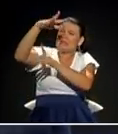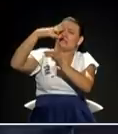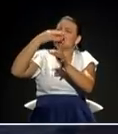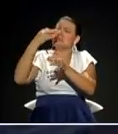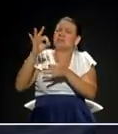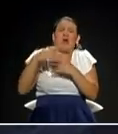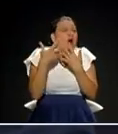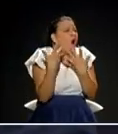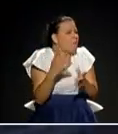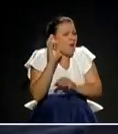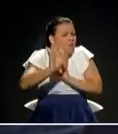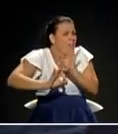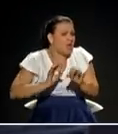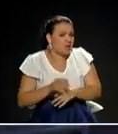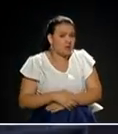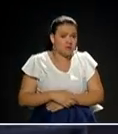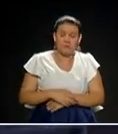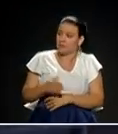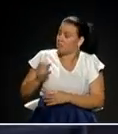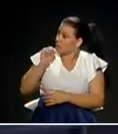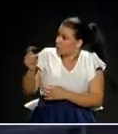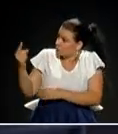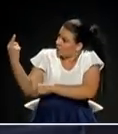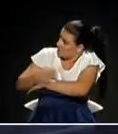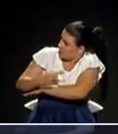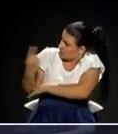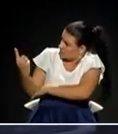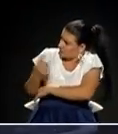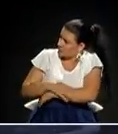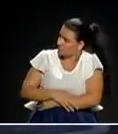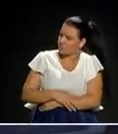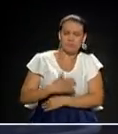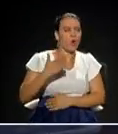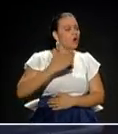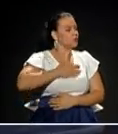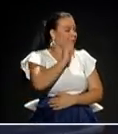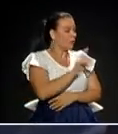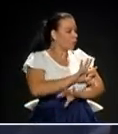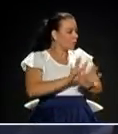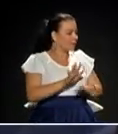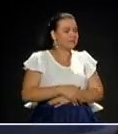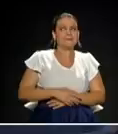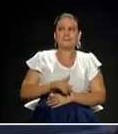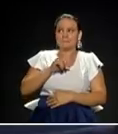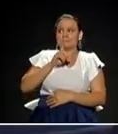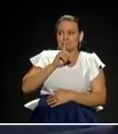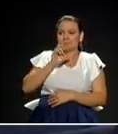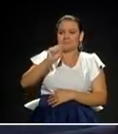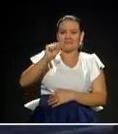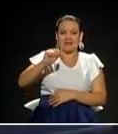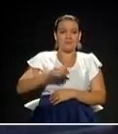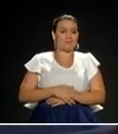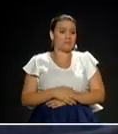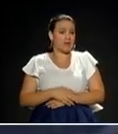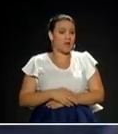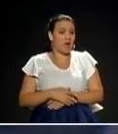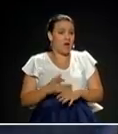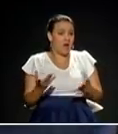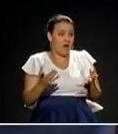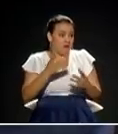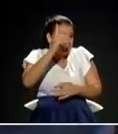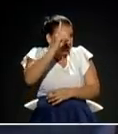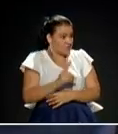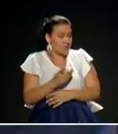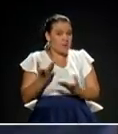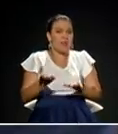va a ser la zona? Usted va a poner peajes. No sé qué estoy preguntando. Sí, está preguntándole. Cuando sea su turno, usted... Yo no voy a peajes. no estoy diciendo eso. Esa la decisión que yo he